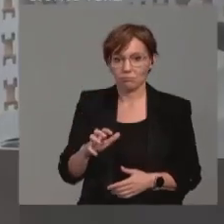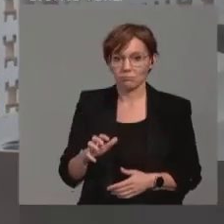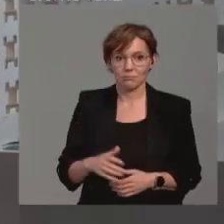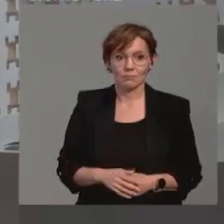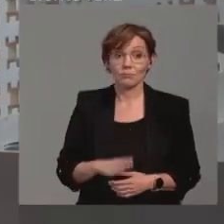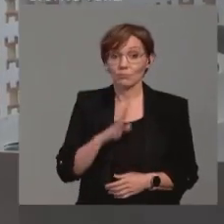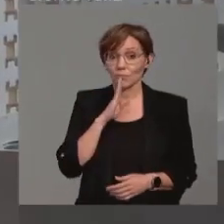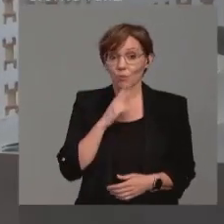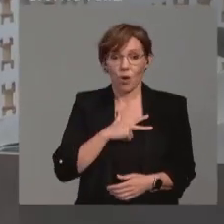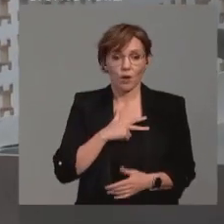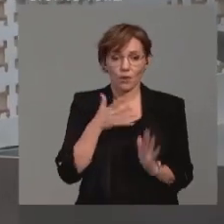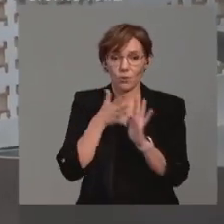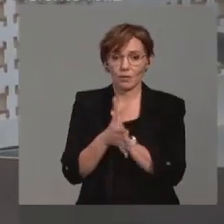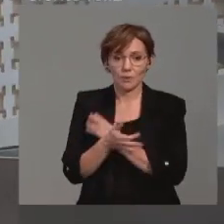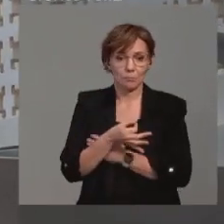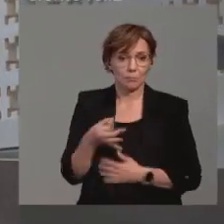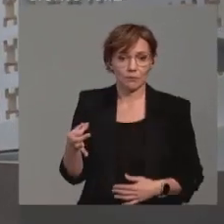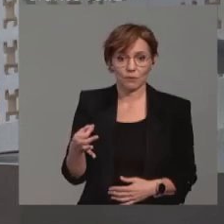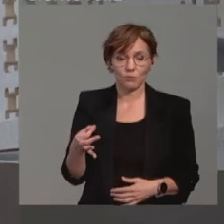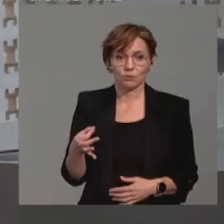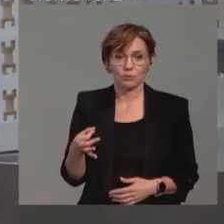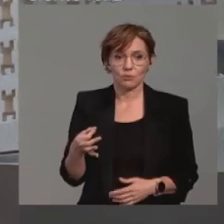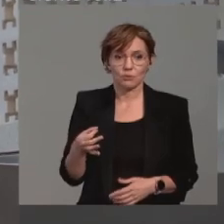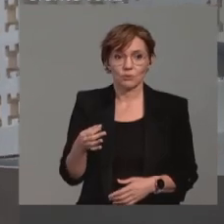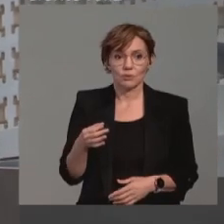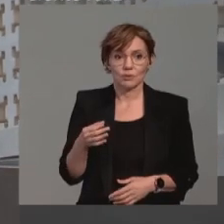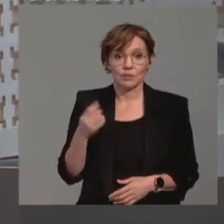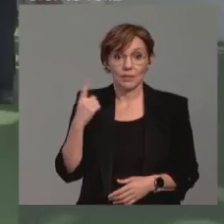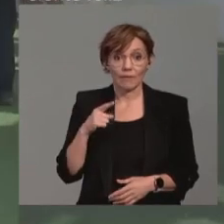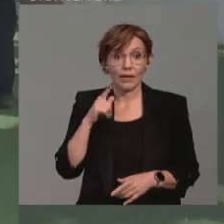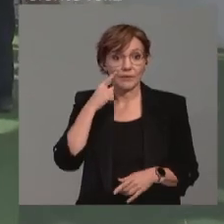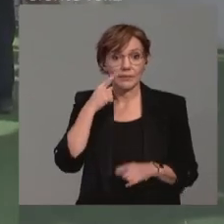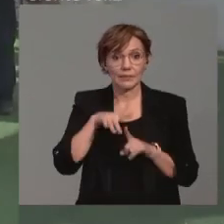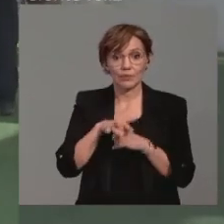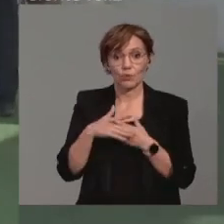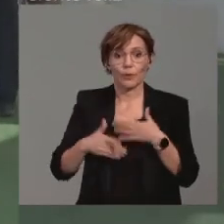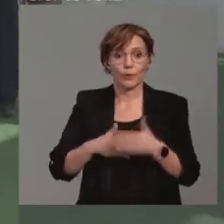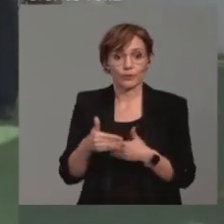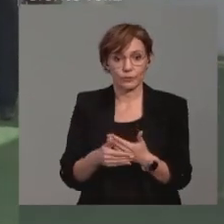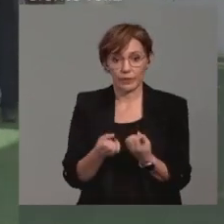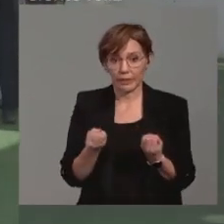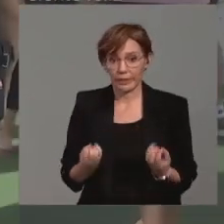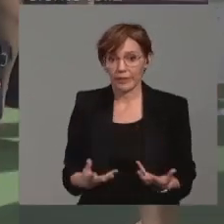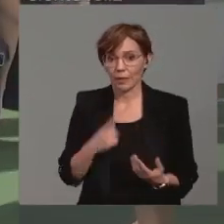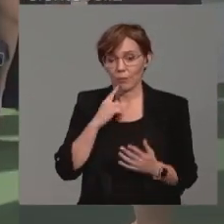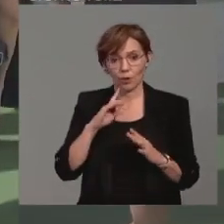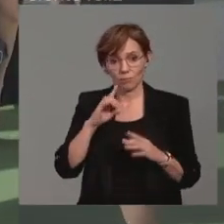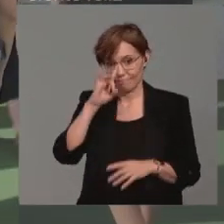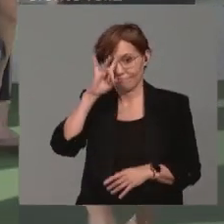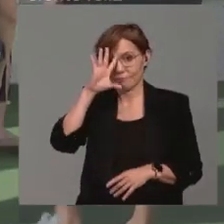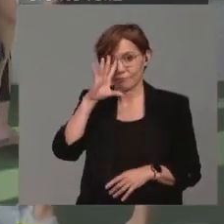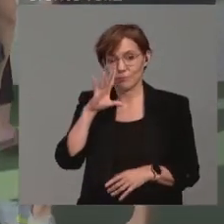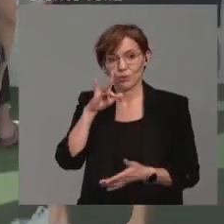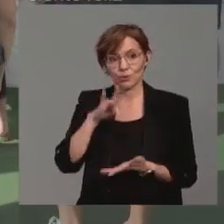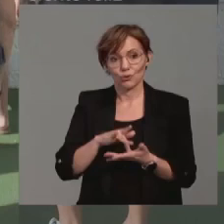explicado muy bien. No sé, creo que sería interesante saber cómo avanza la circunstancia, porque me sorprende mucho que un